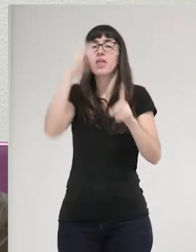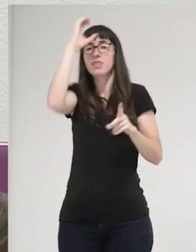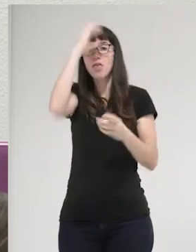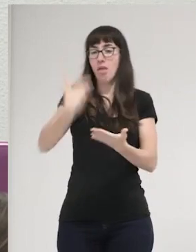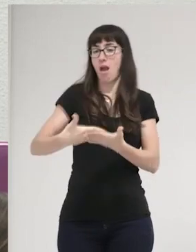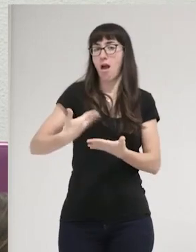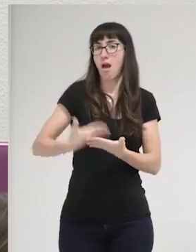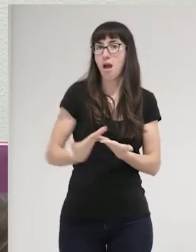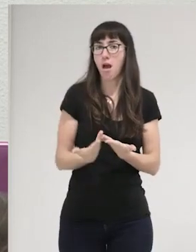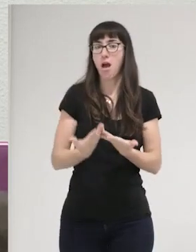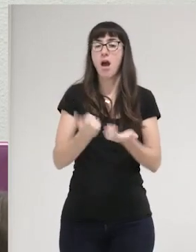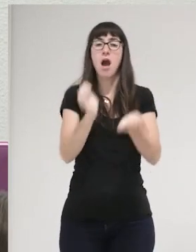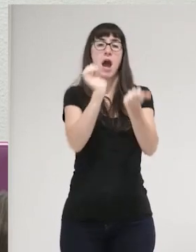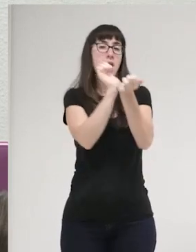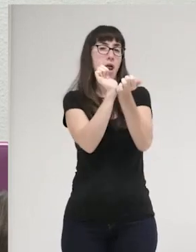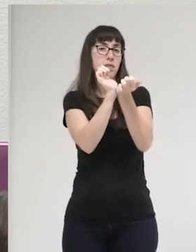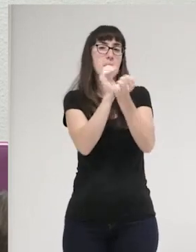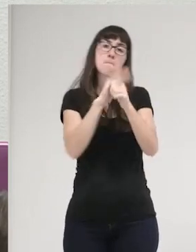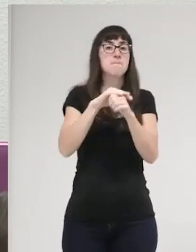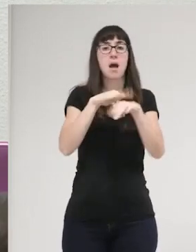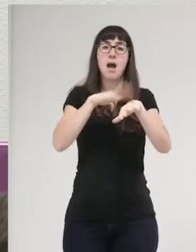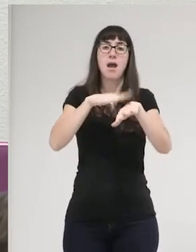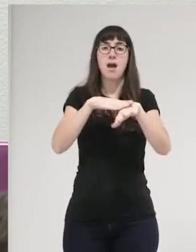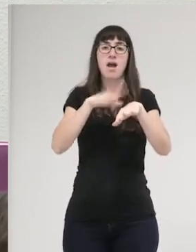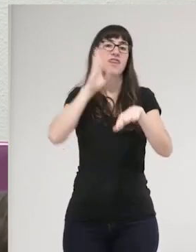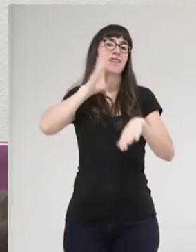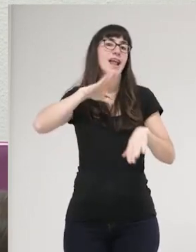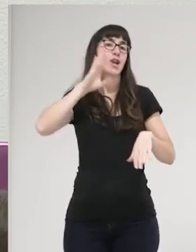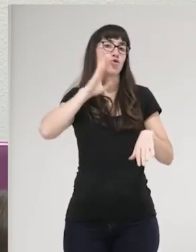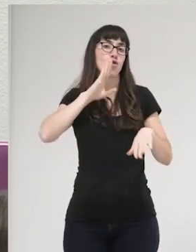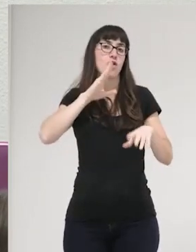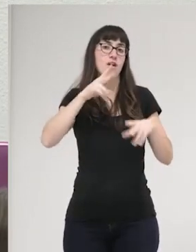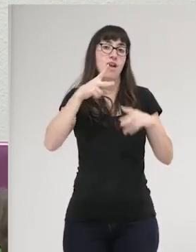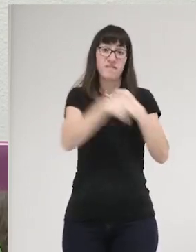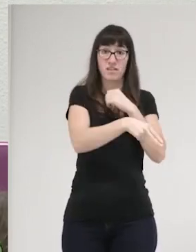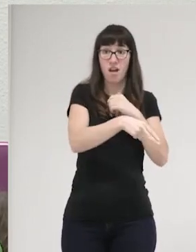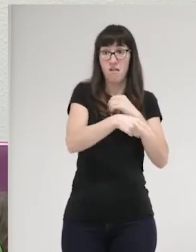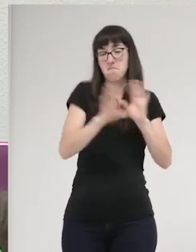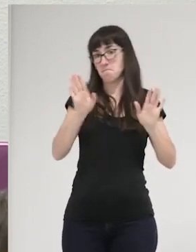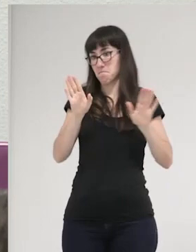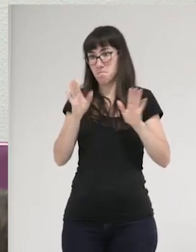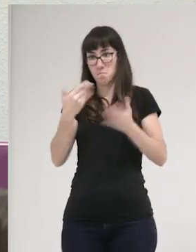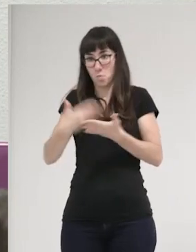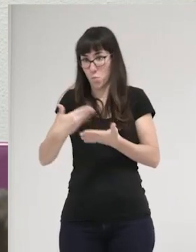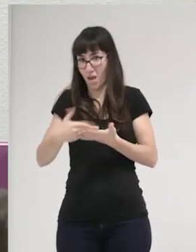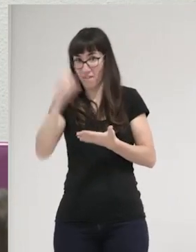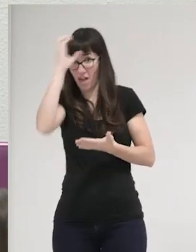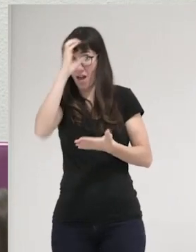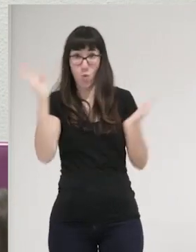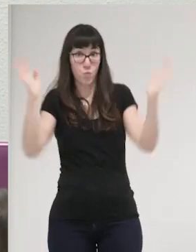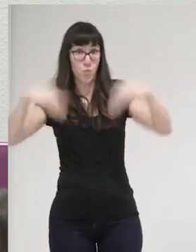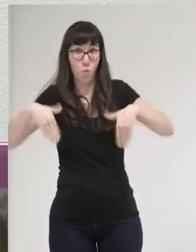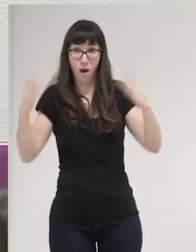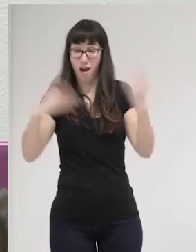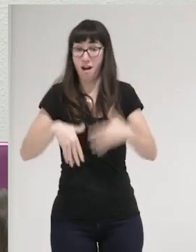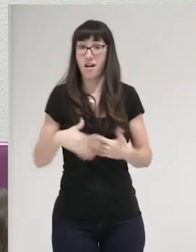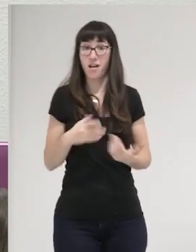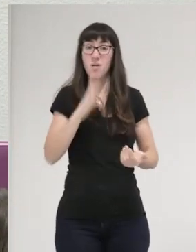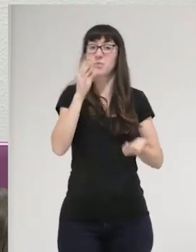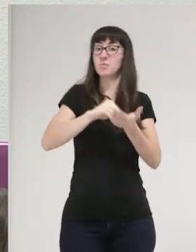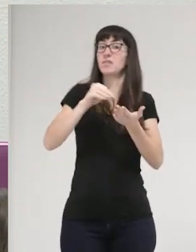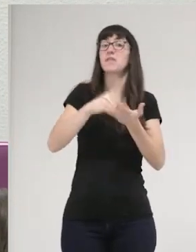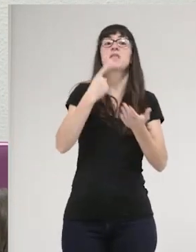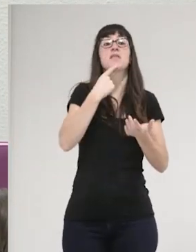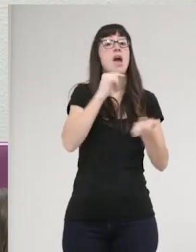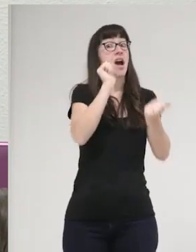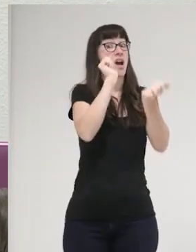utilidad del sistema carcelario para prevenir el delito, es decir, esta idea de la prevención general negativa, según la cual la existencia